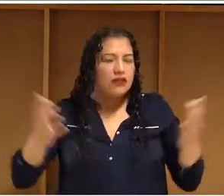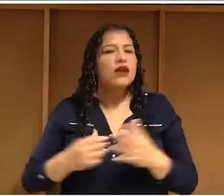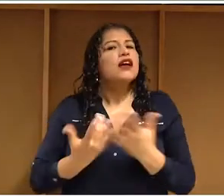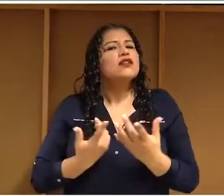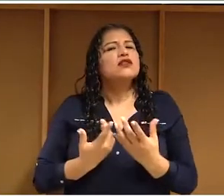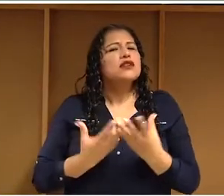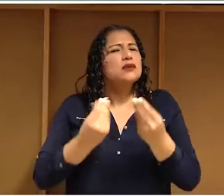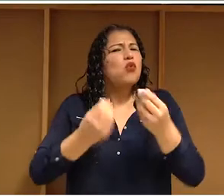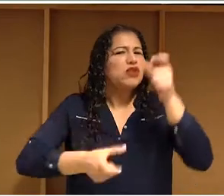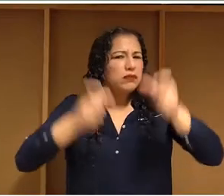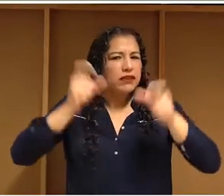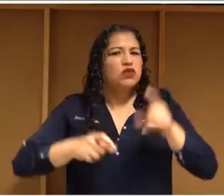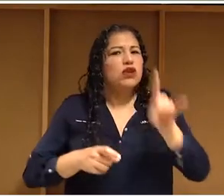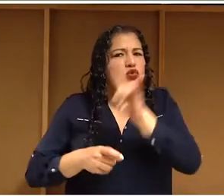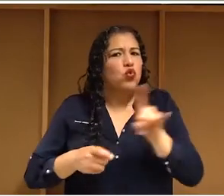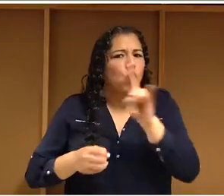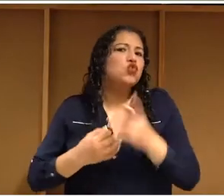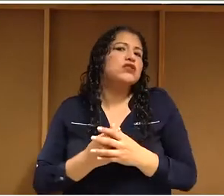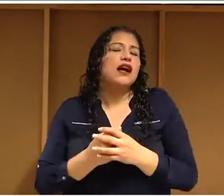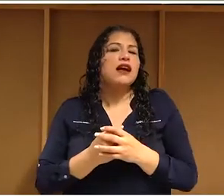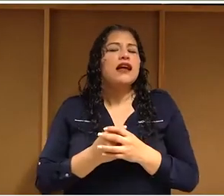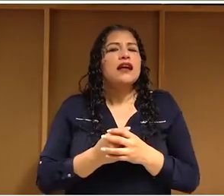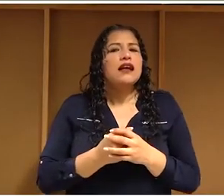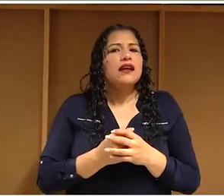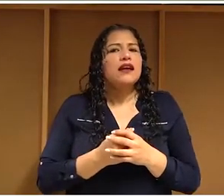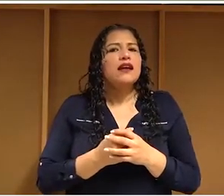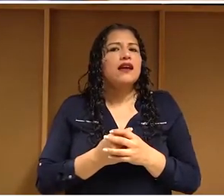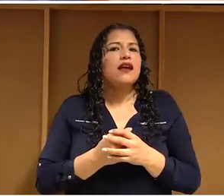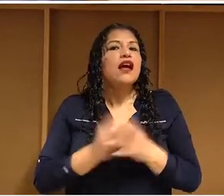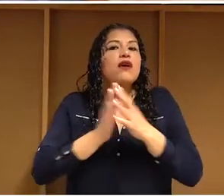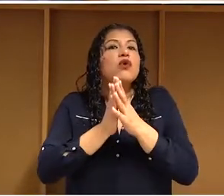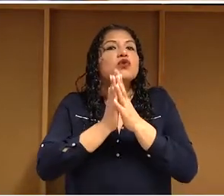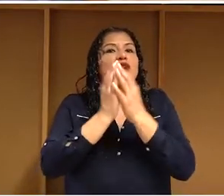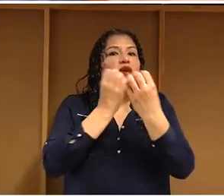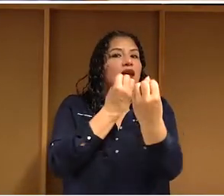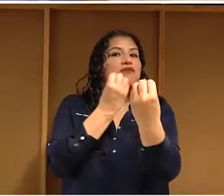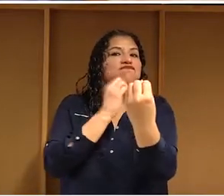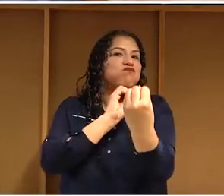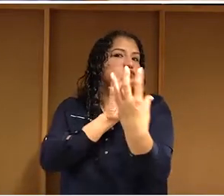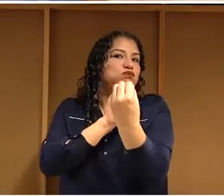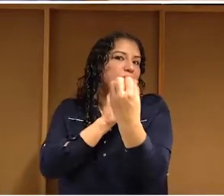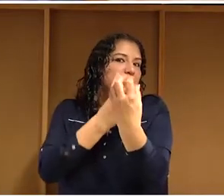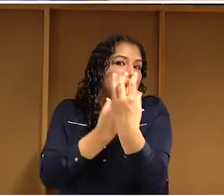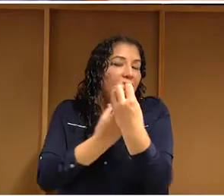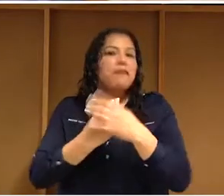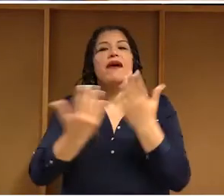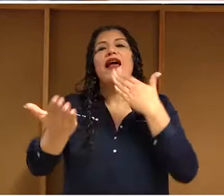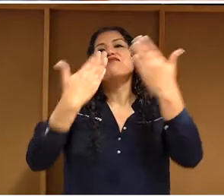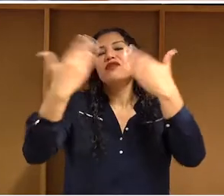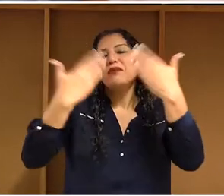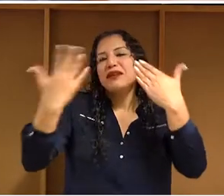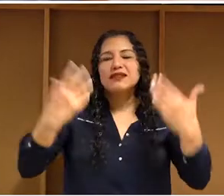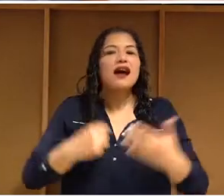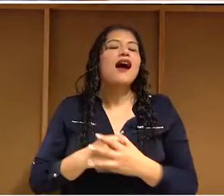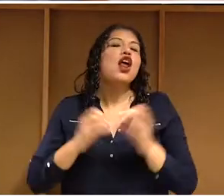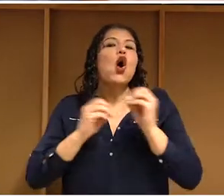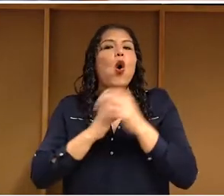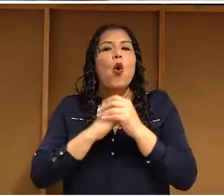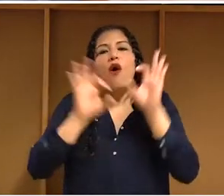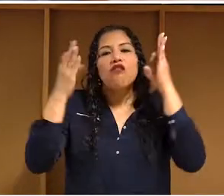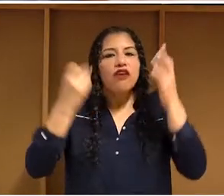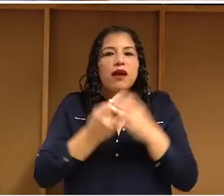hacemos usos privados de este entorno digital, cuando hacemos videollamadas, o cuando lo usamos para reírnos con nuestros amigos, etc. Entonces,